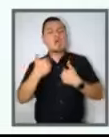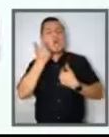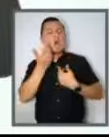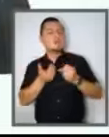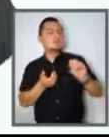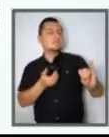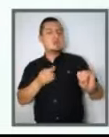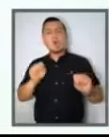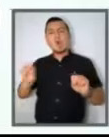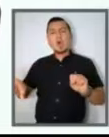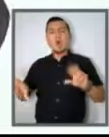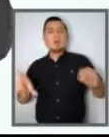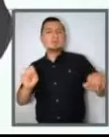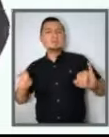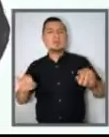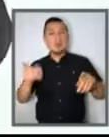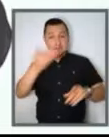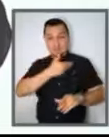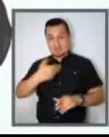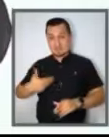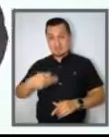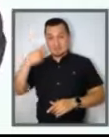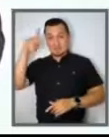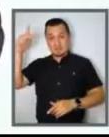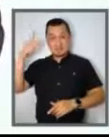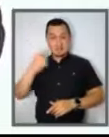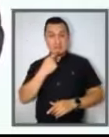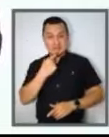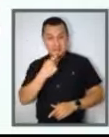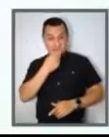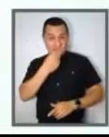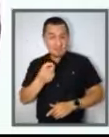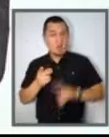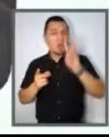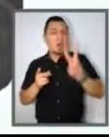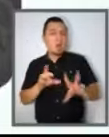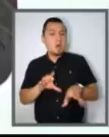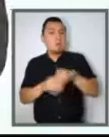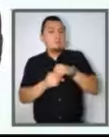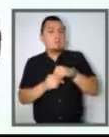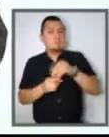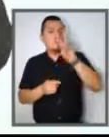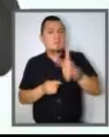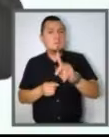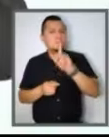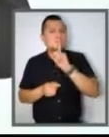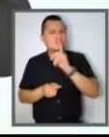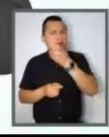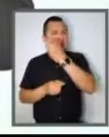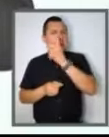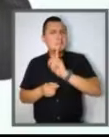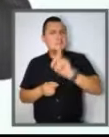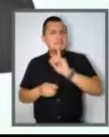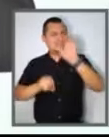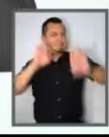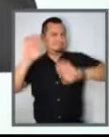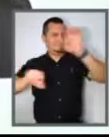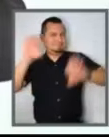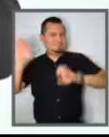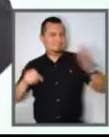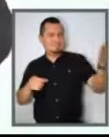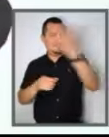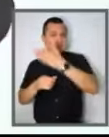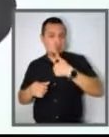país y muchos sectores sociales que entienden la realidad en donde estamos, es el hecho de que se desaparezcan los